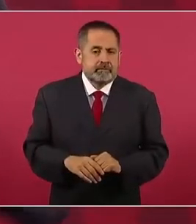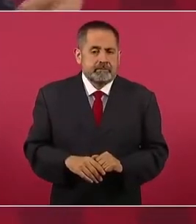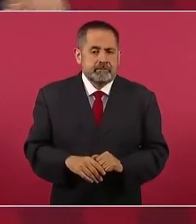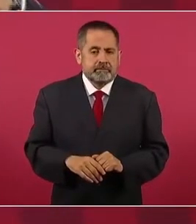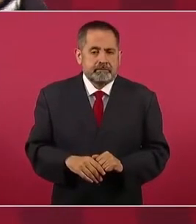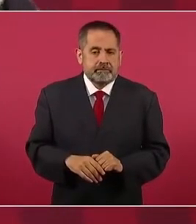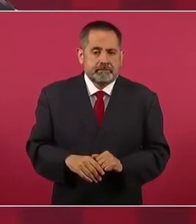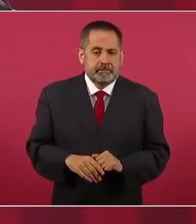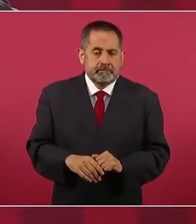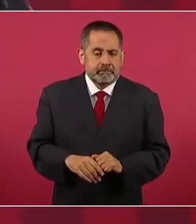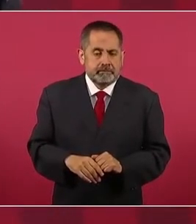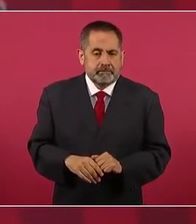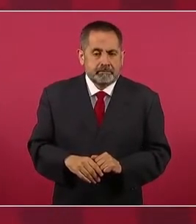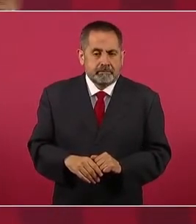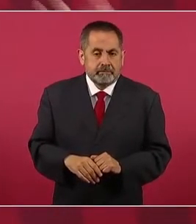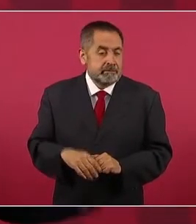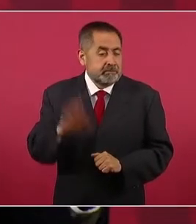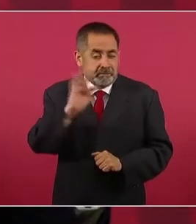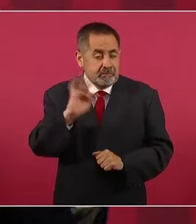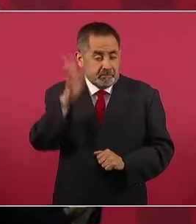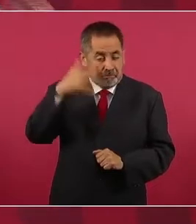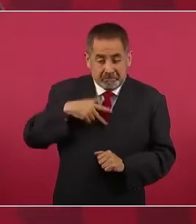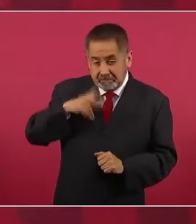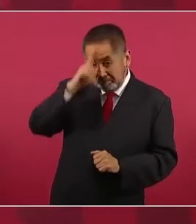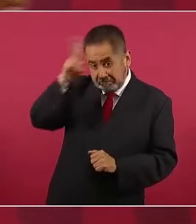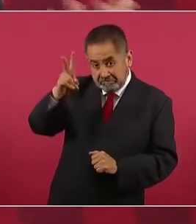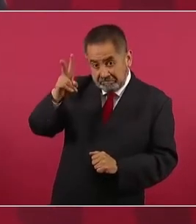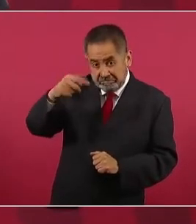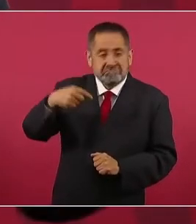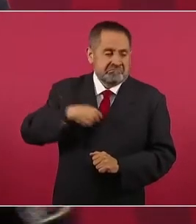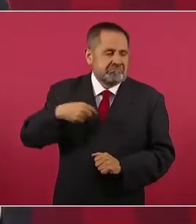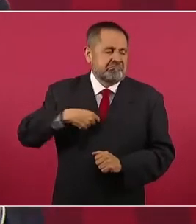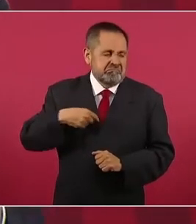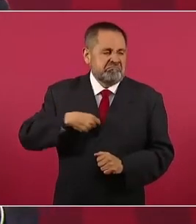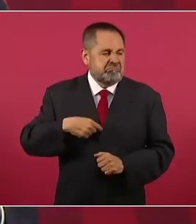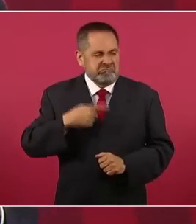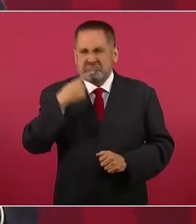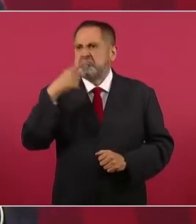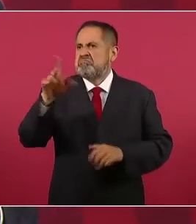Si no, yo hubiésemos presentado denuncia en contra de Calderón